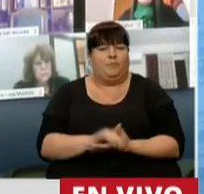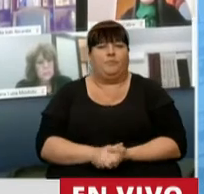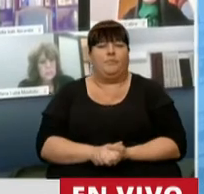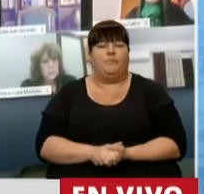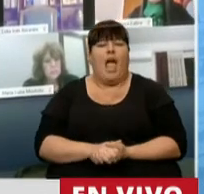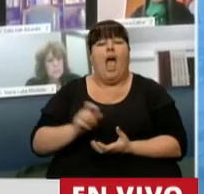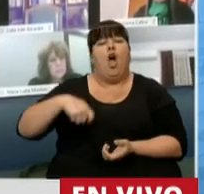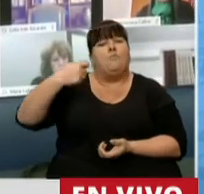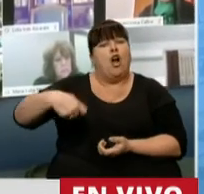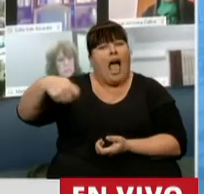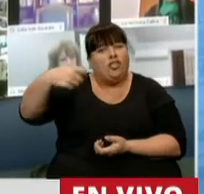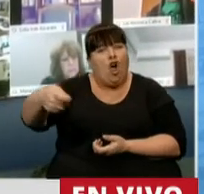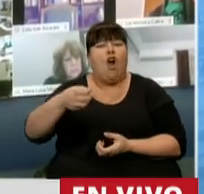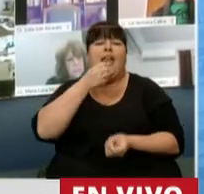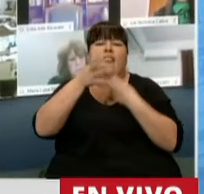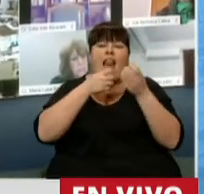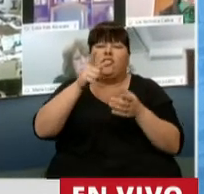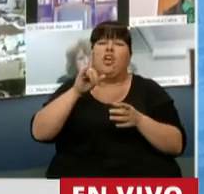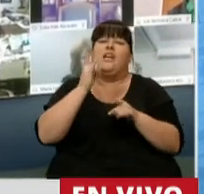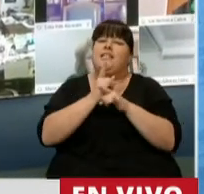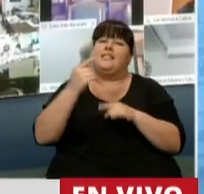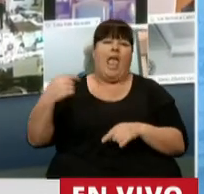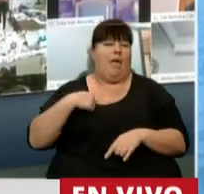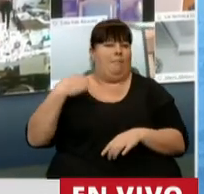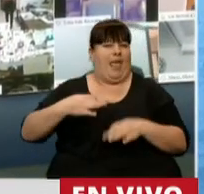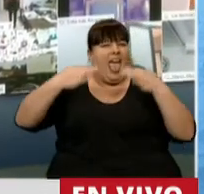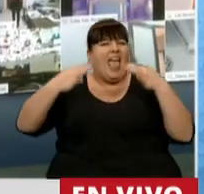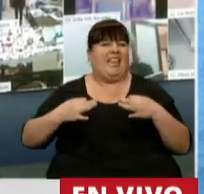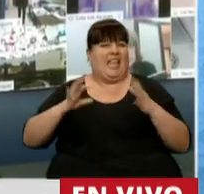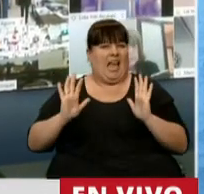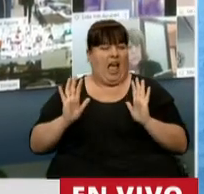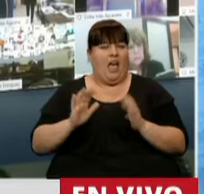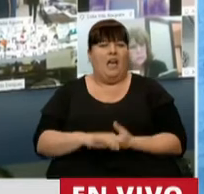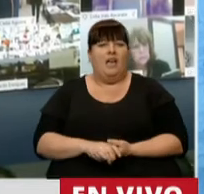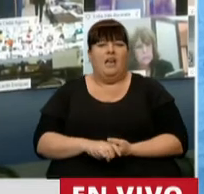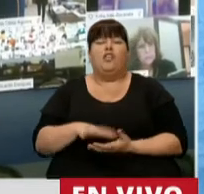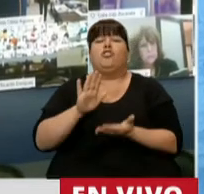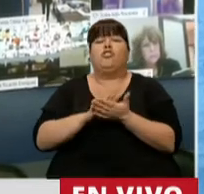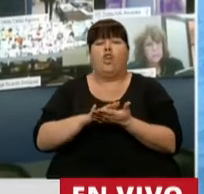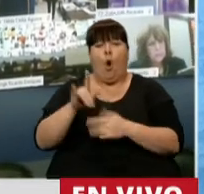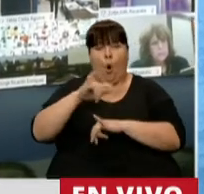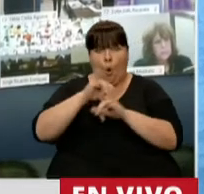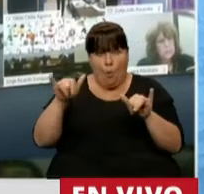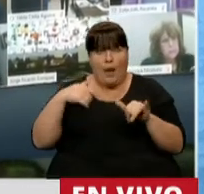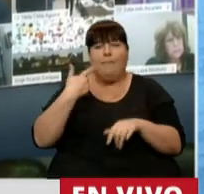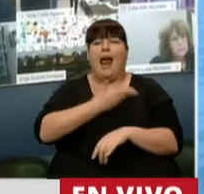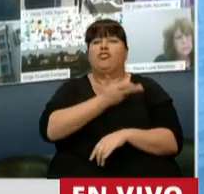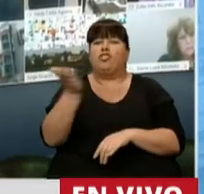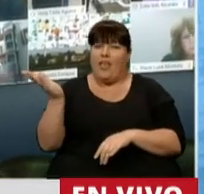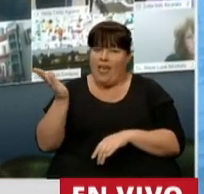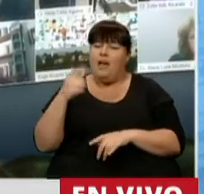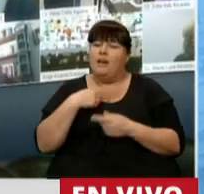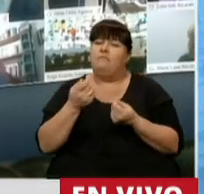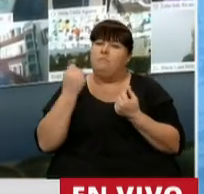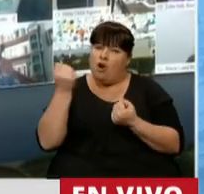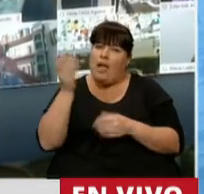Las moratorias y los blanqueos siempre nos interpelan éticamente y sobre el mensaje que damos a la sociedad. Por eso